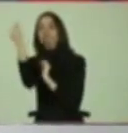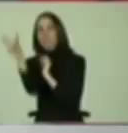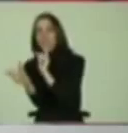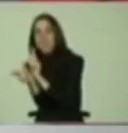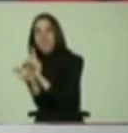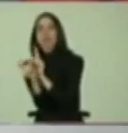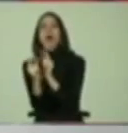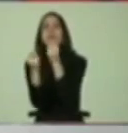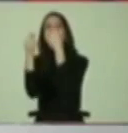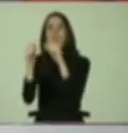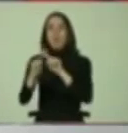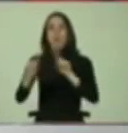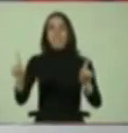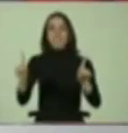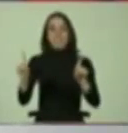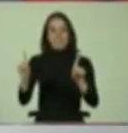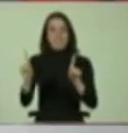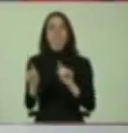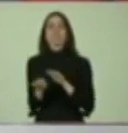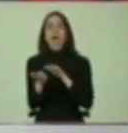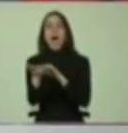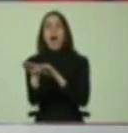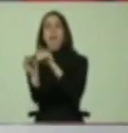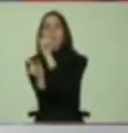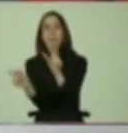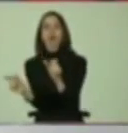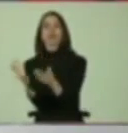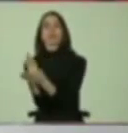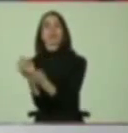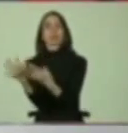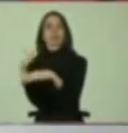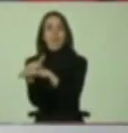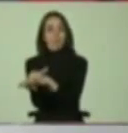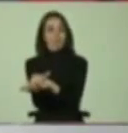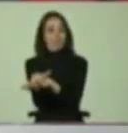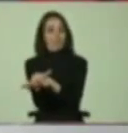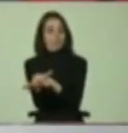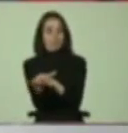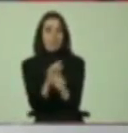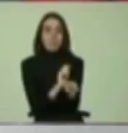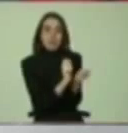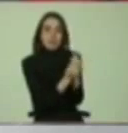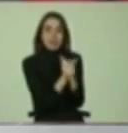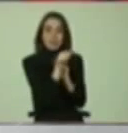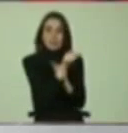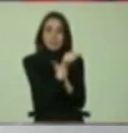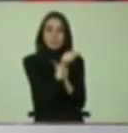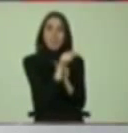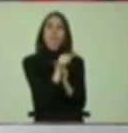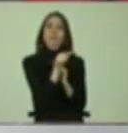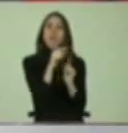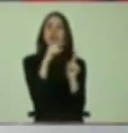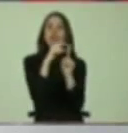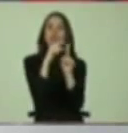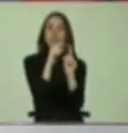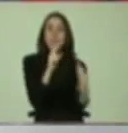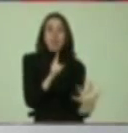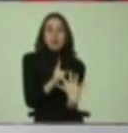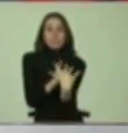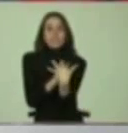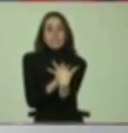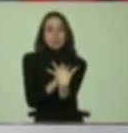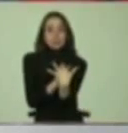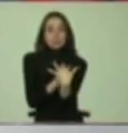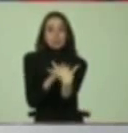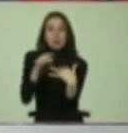diferenciada, apoyo solo para los estudiantes de integración. Mientras que la inclusión, el foco es